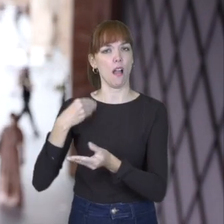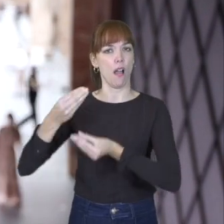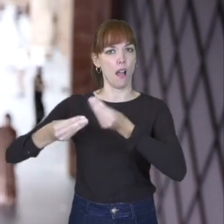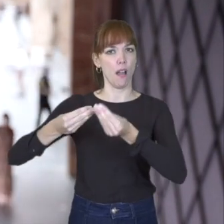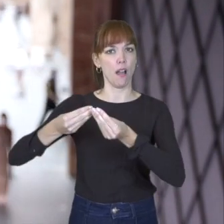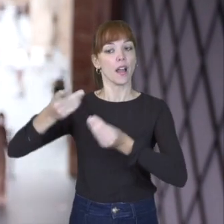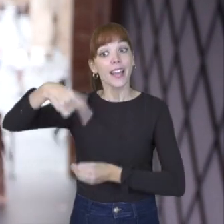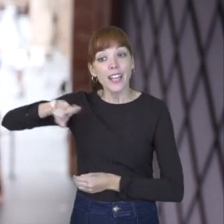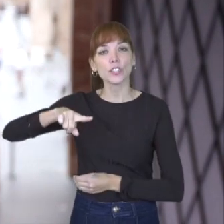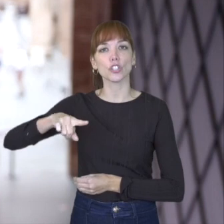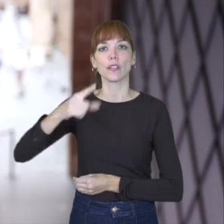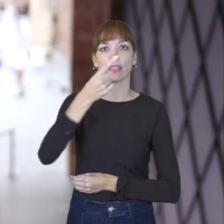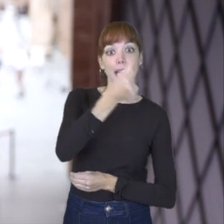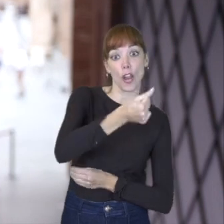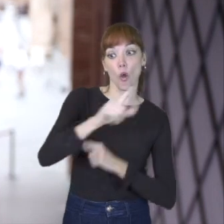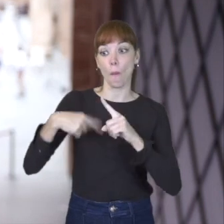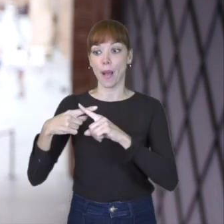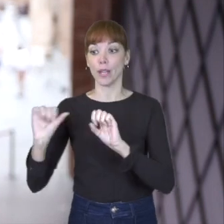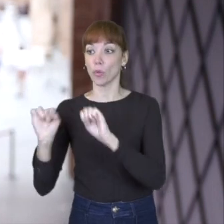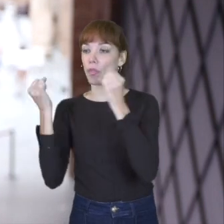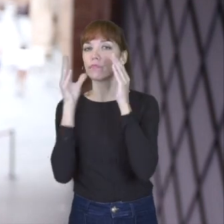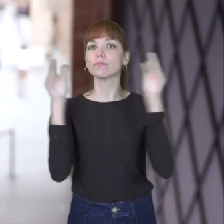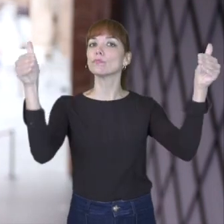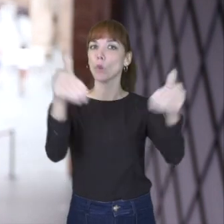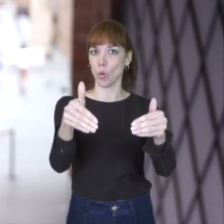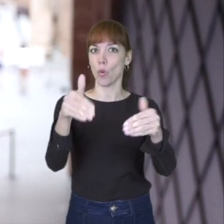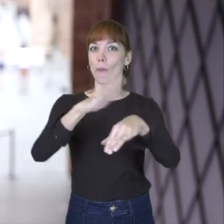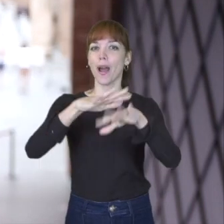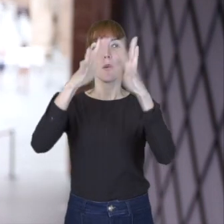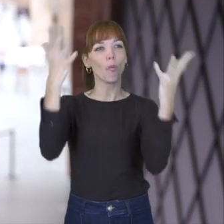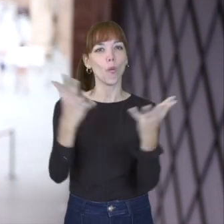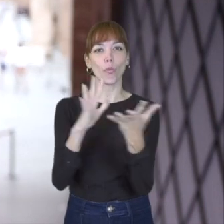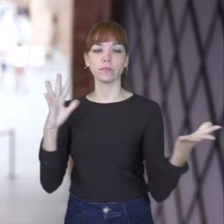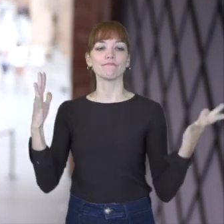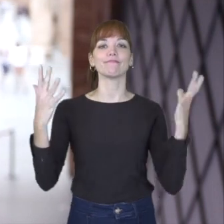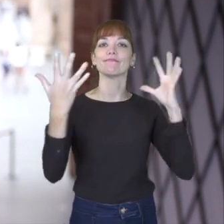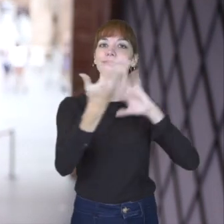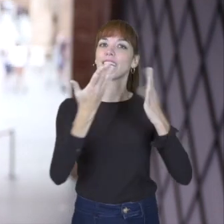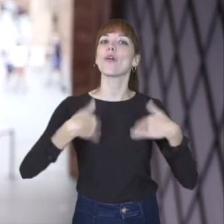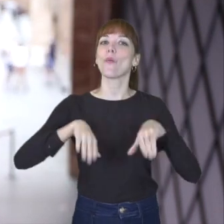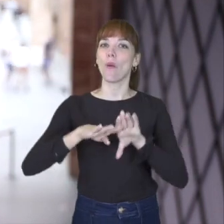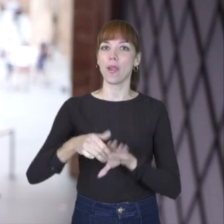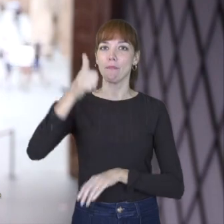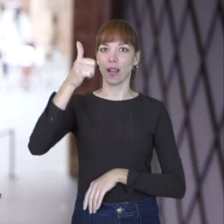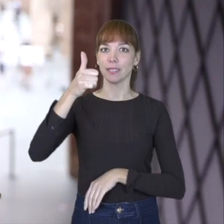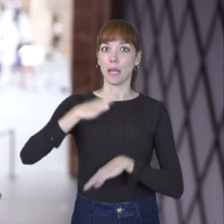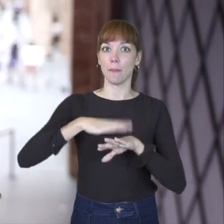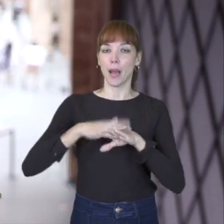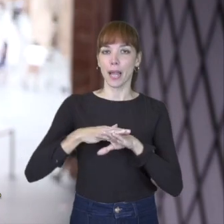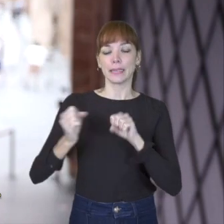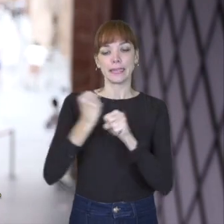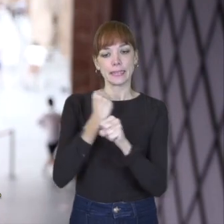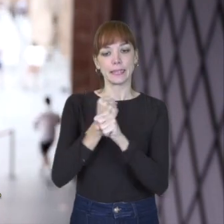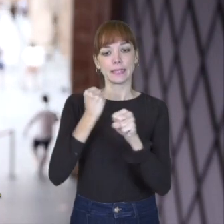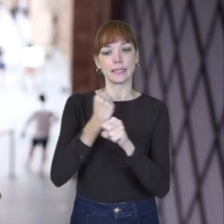porque ya lo hacen, la mirada y los fondos para transformar nuestro mundo en un mundo mucho más igualitario y caminemos